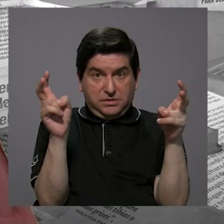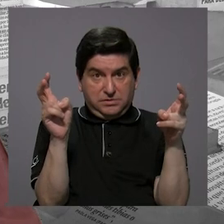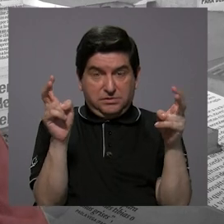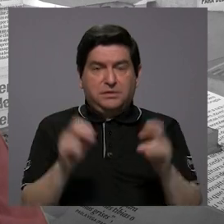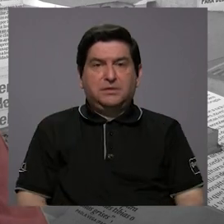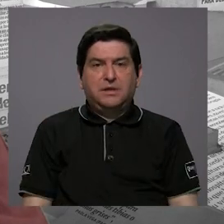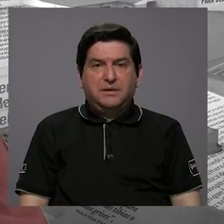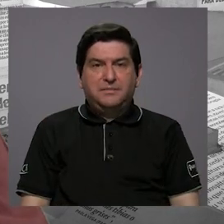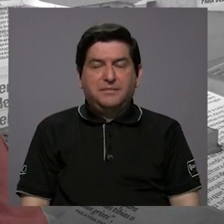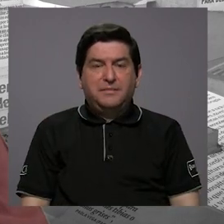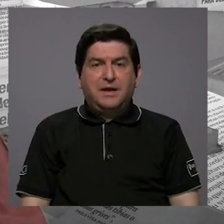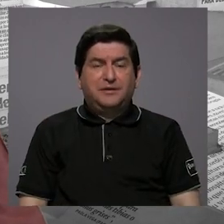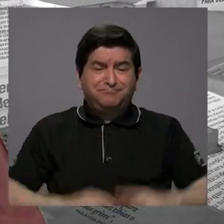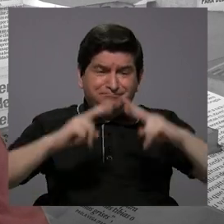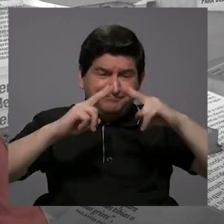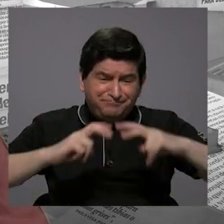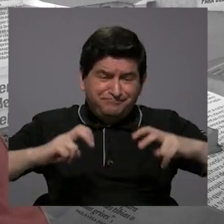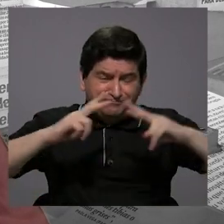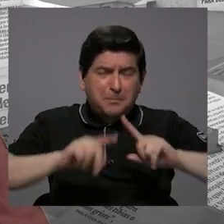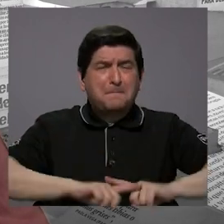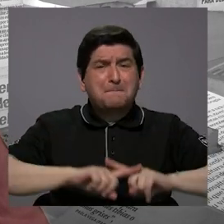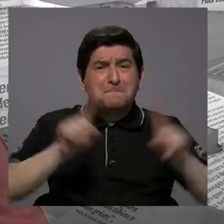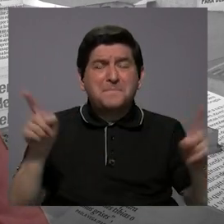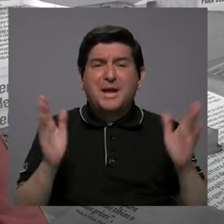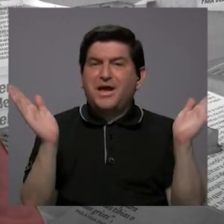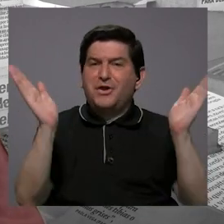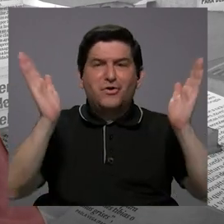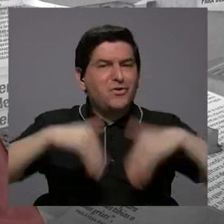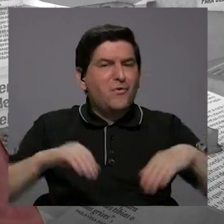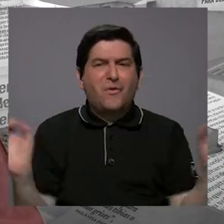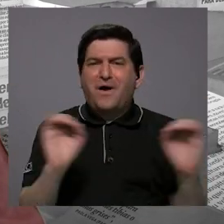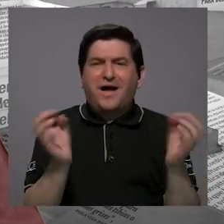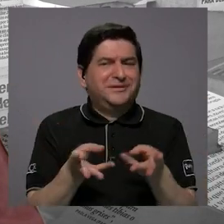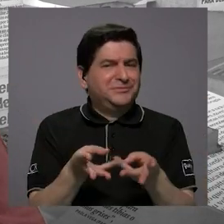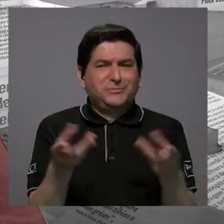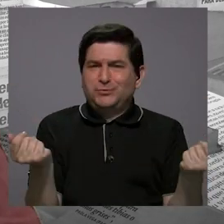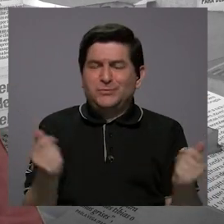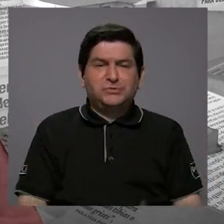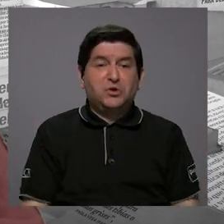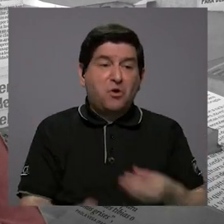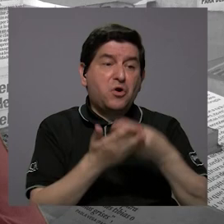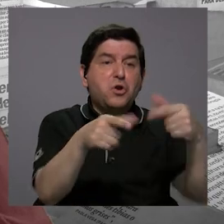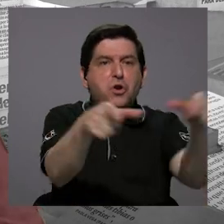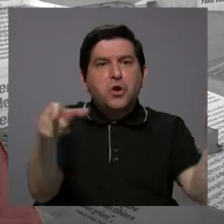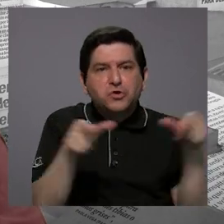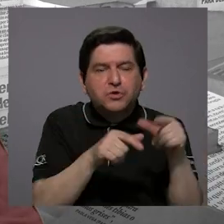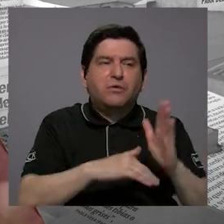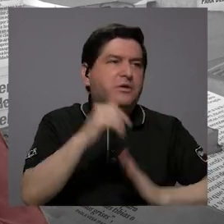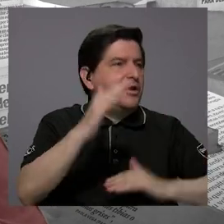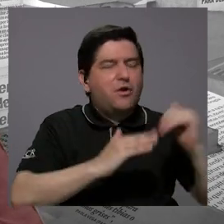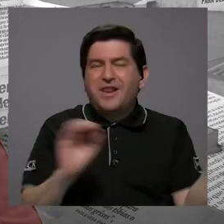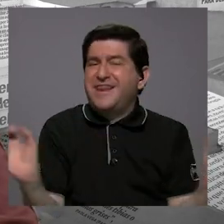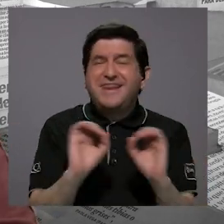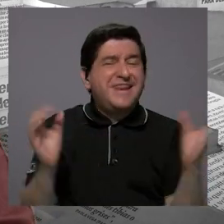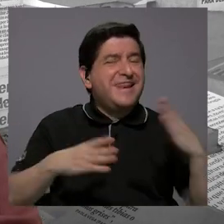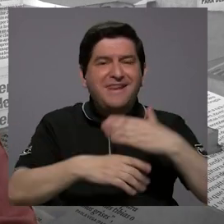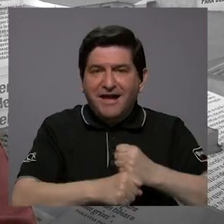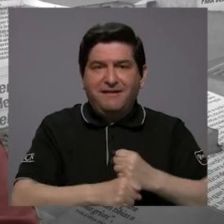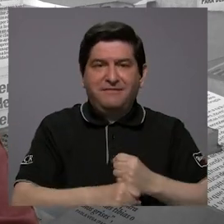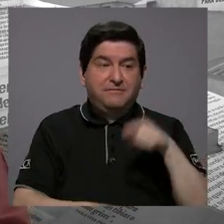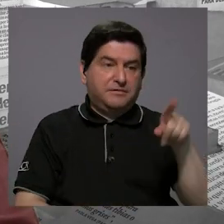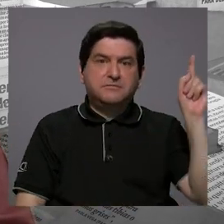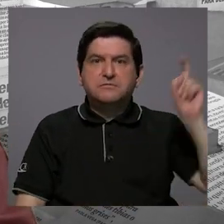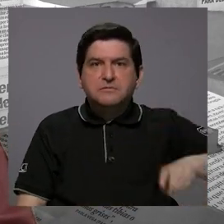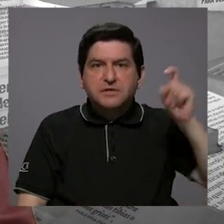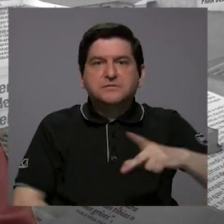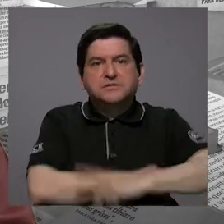venido tocando en la palestra, pero tampoco hay ningún tipo de solución. No compran el terreno, no comienzan a construir, no hacen nada y eso